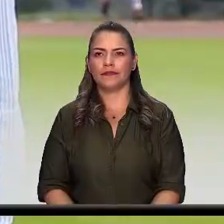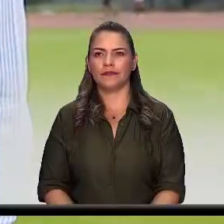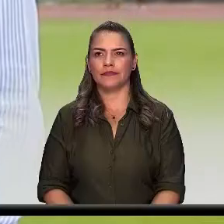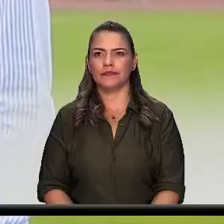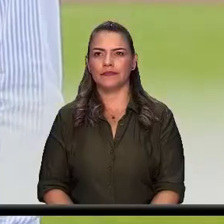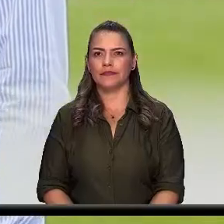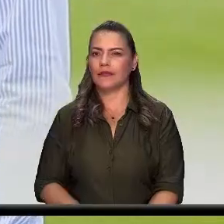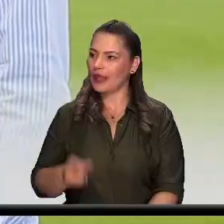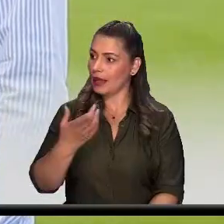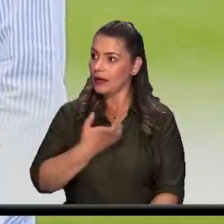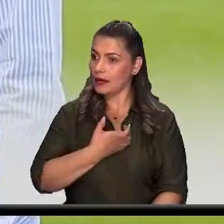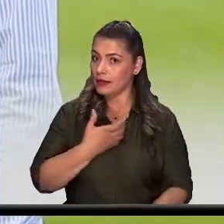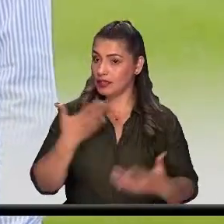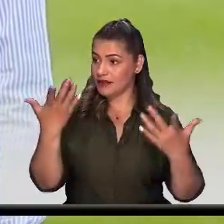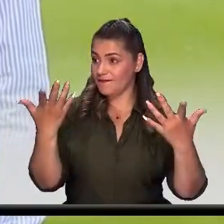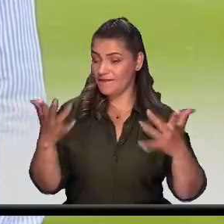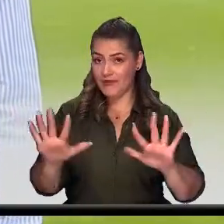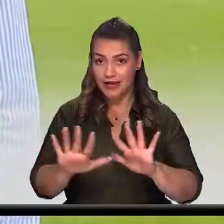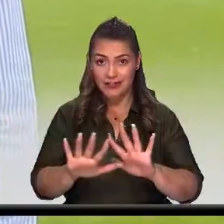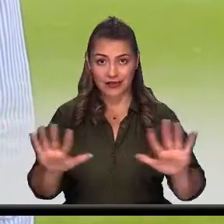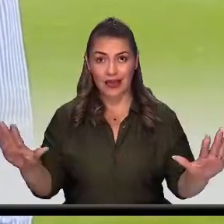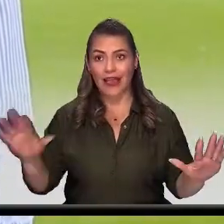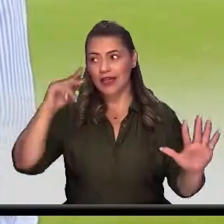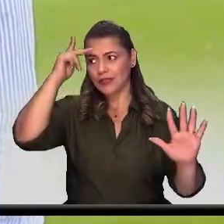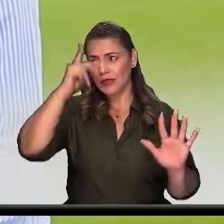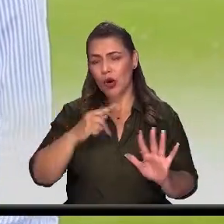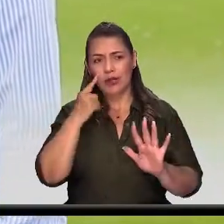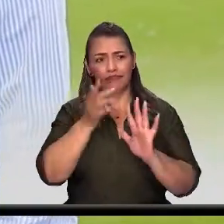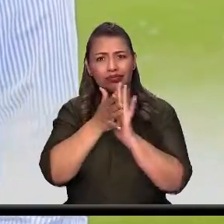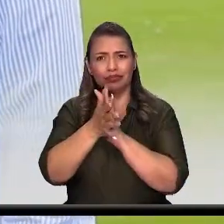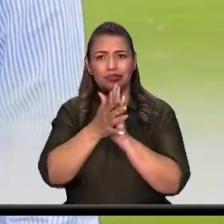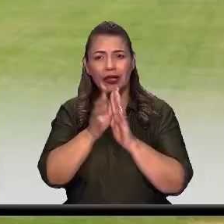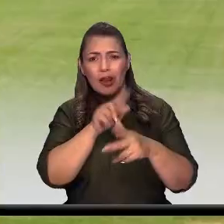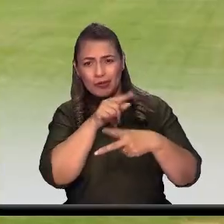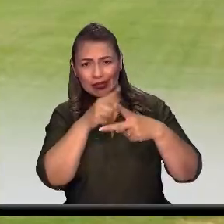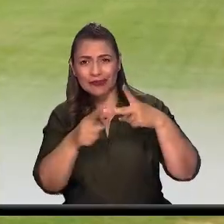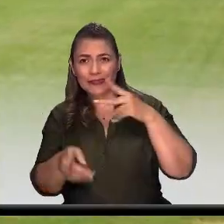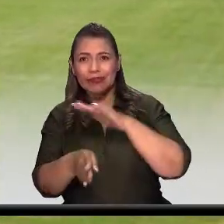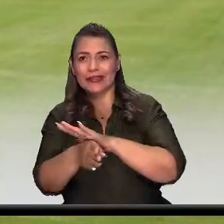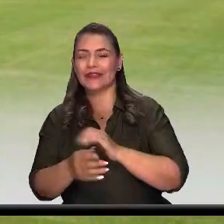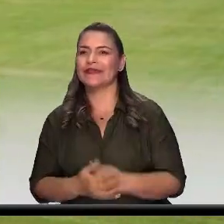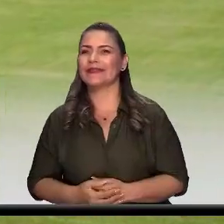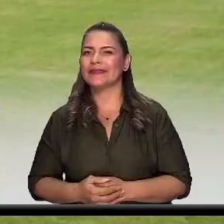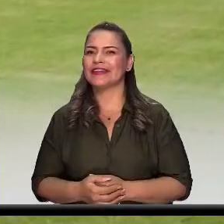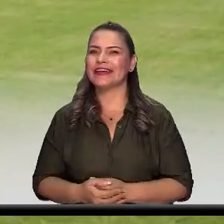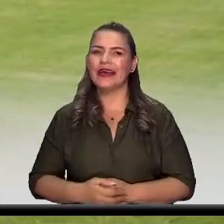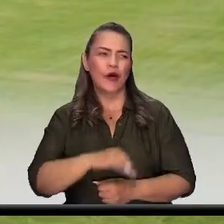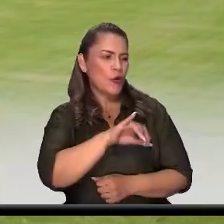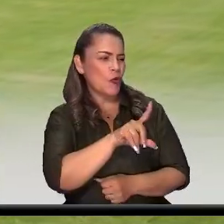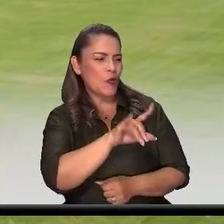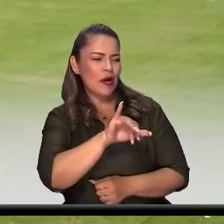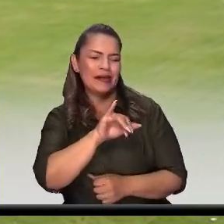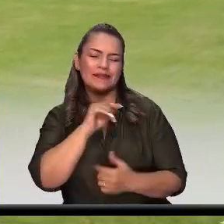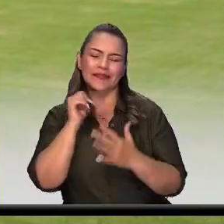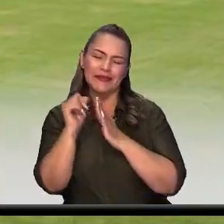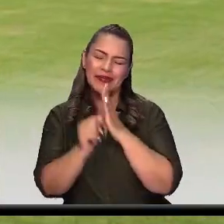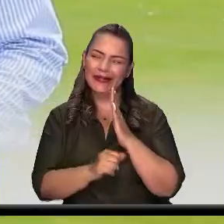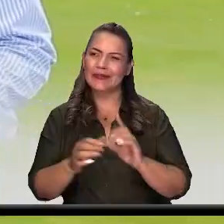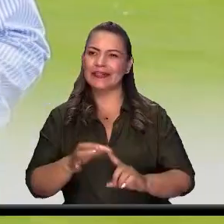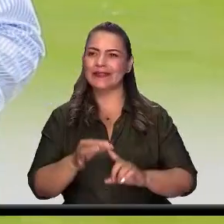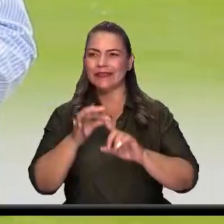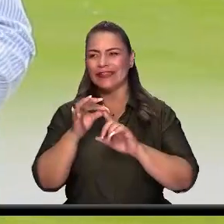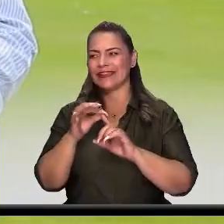Alcalde y esto ha sido todo por hoy grandes historias tenemos para contarnos vemos dentro de ocho días acá en este mismo espacio Julio este es un programa especial un programa especial de